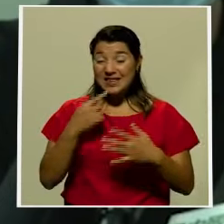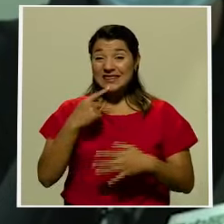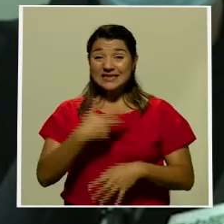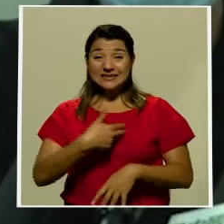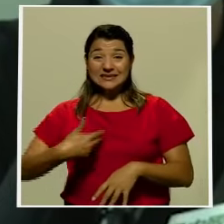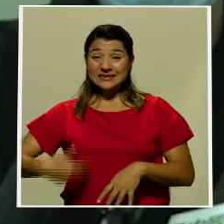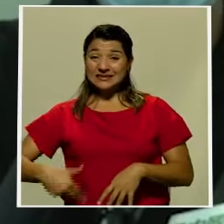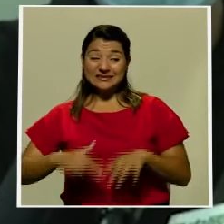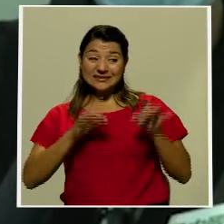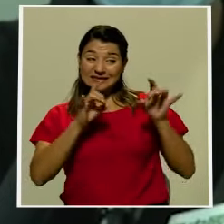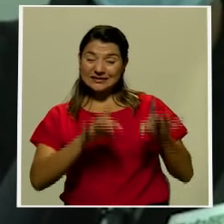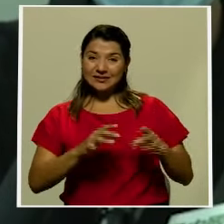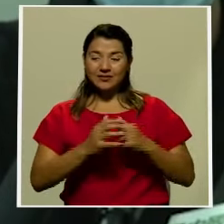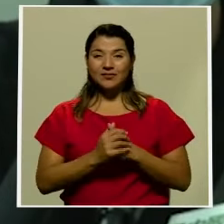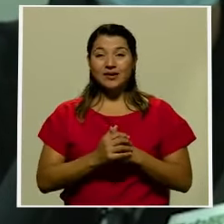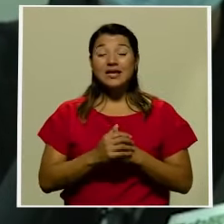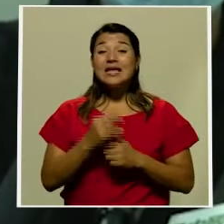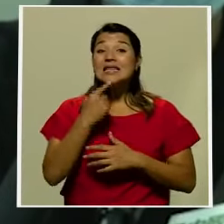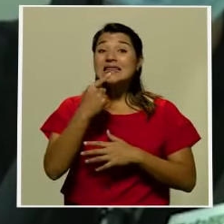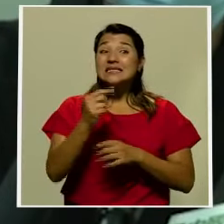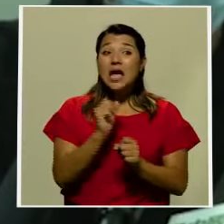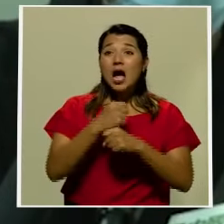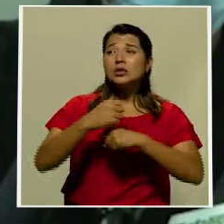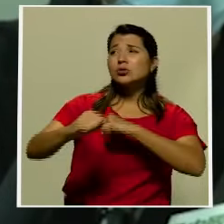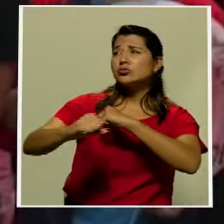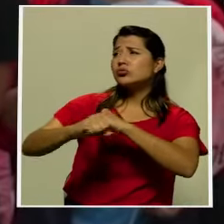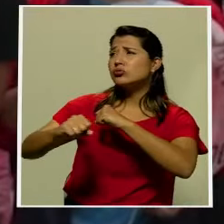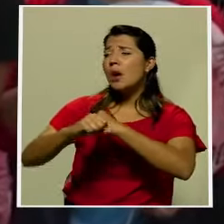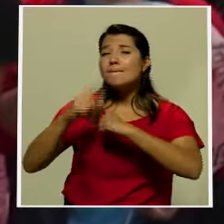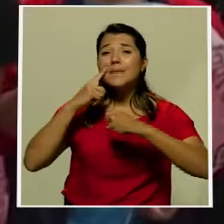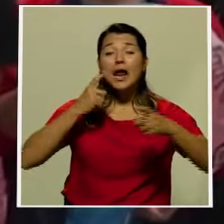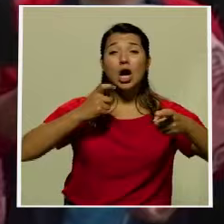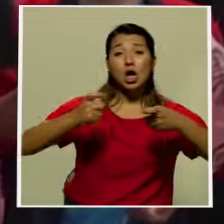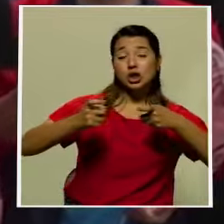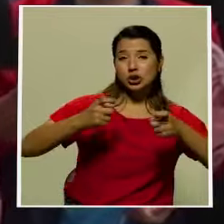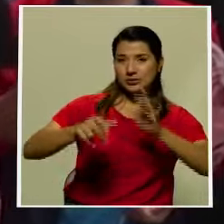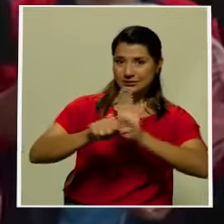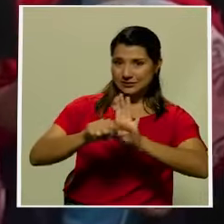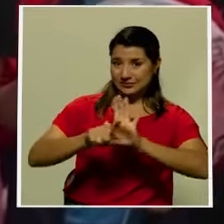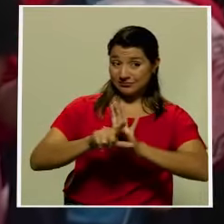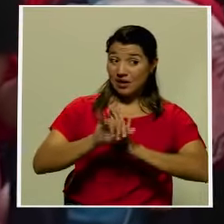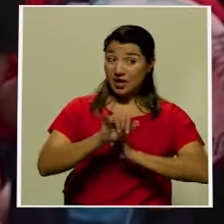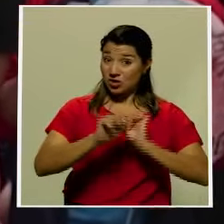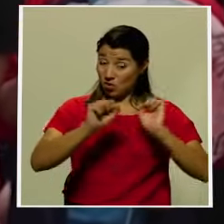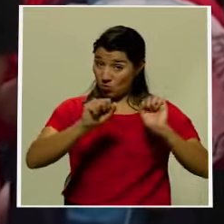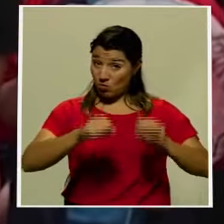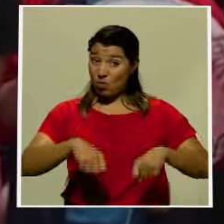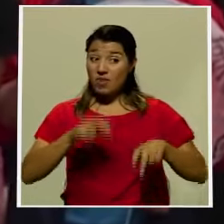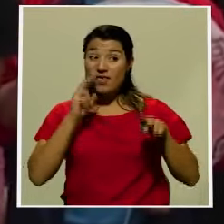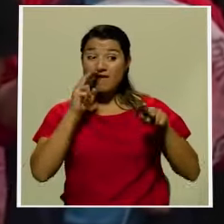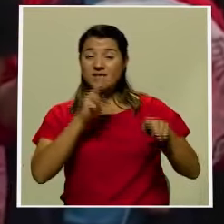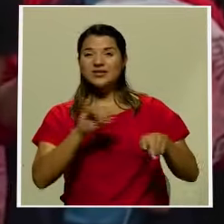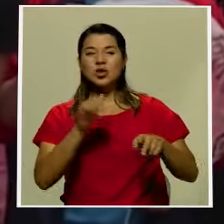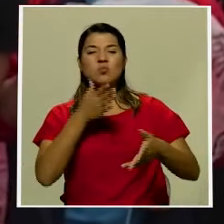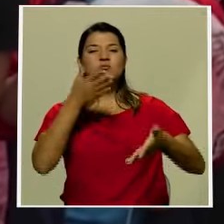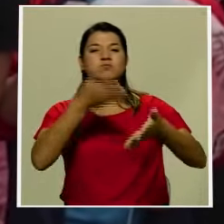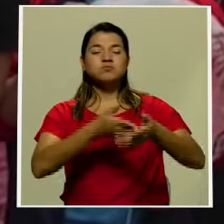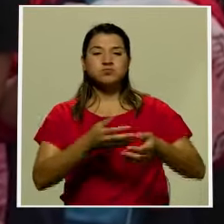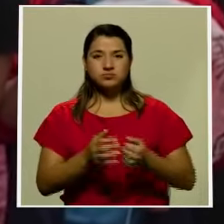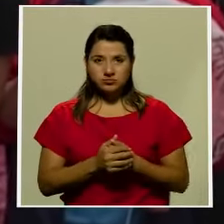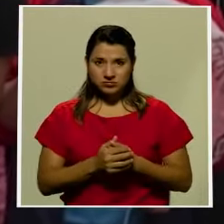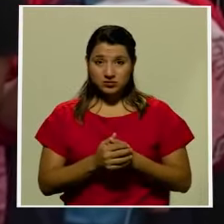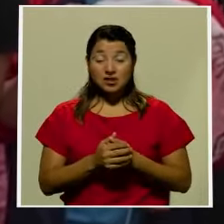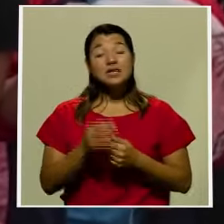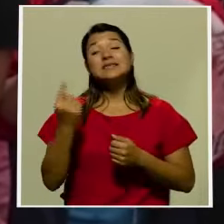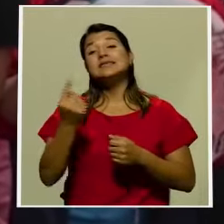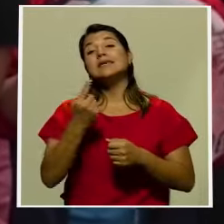provocación y afirmó que hacer campaña para tomar el control del Parlamento podría considerarse subversión en nombre de la